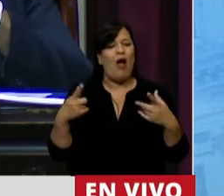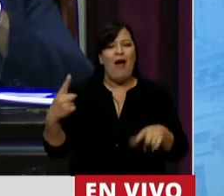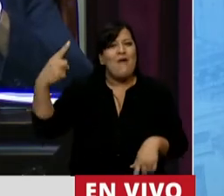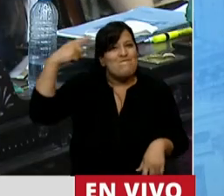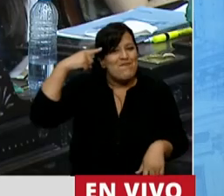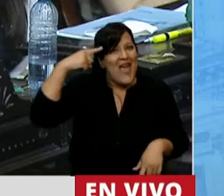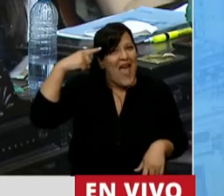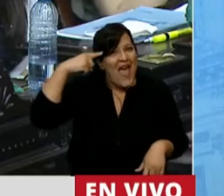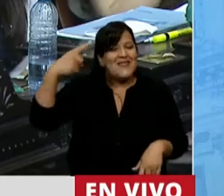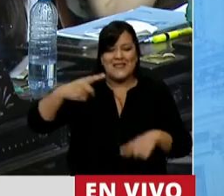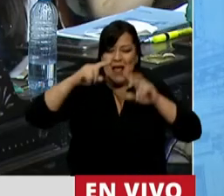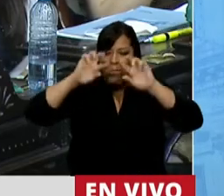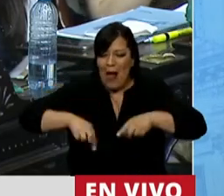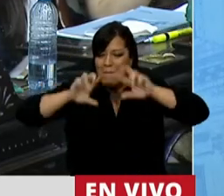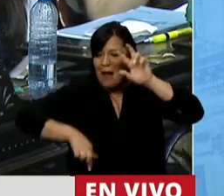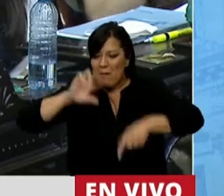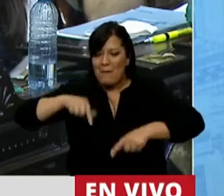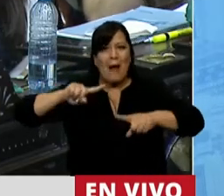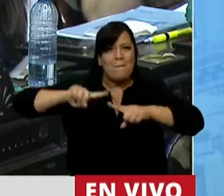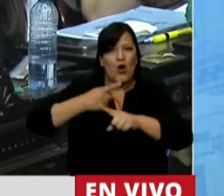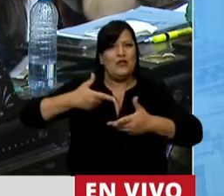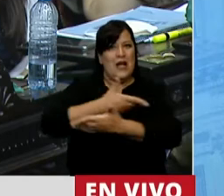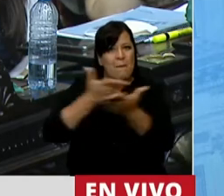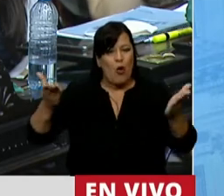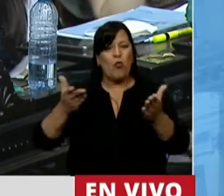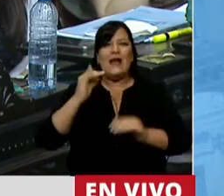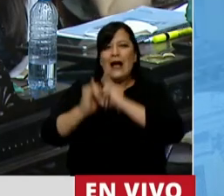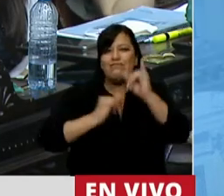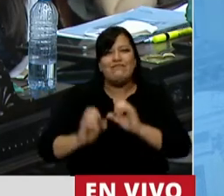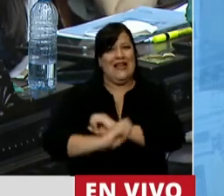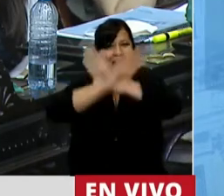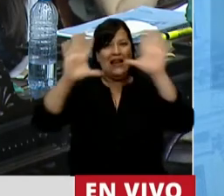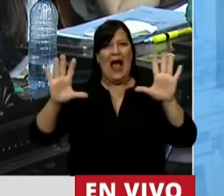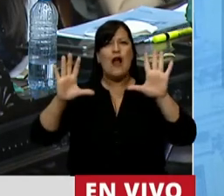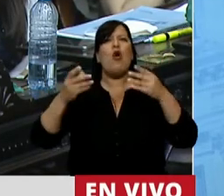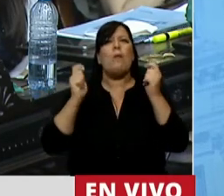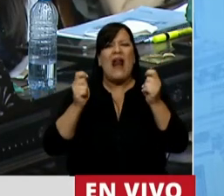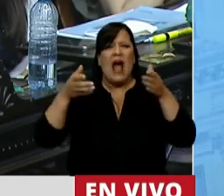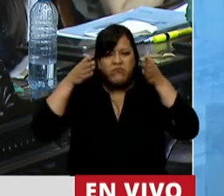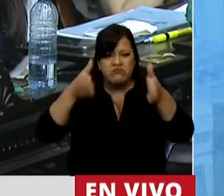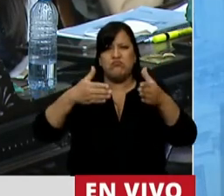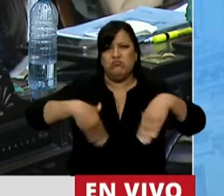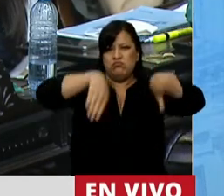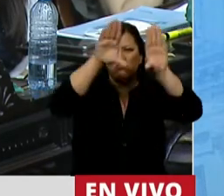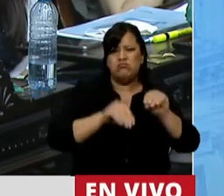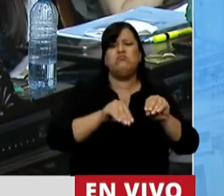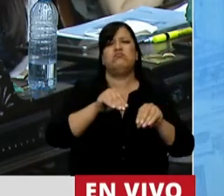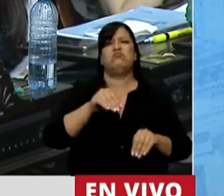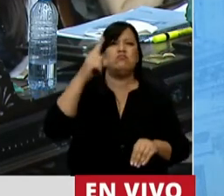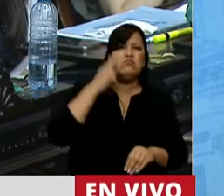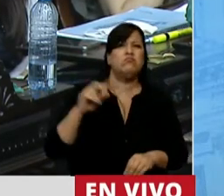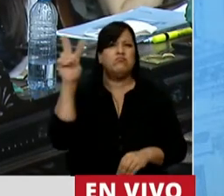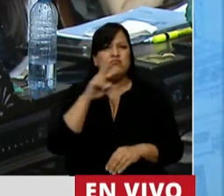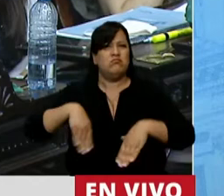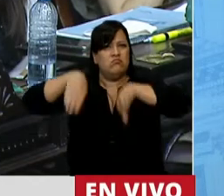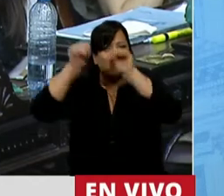pensando políticas públicas claras para todas, para todos y para todes.